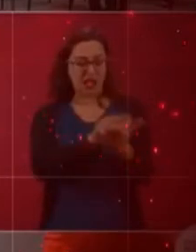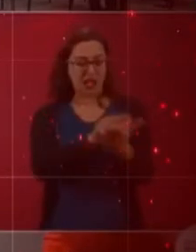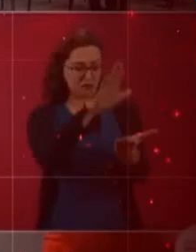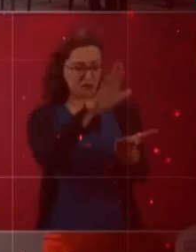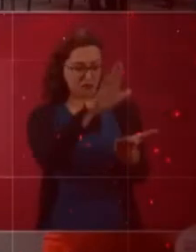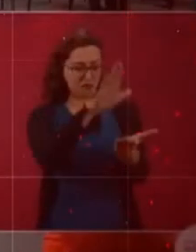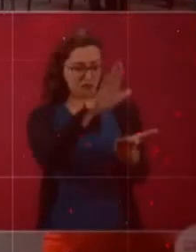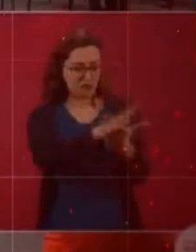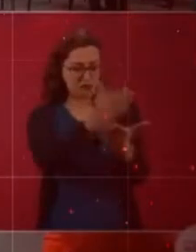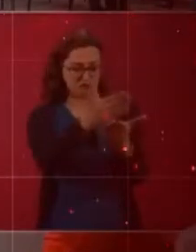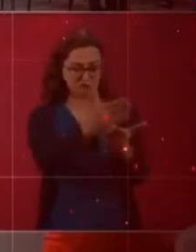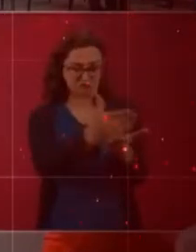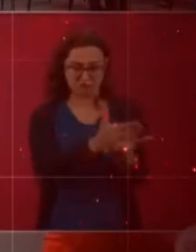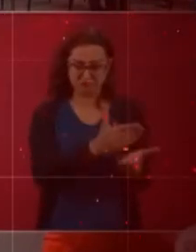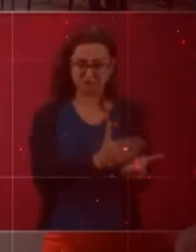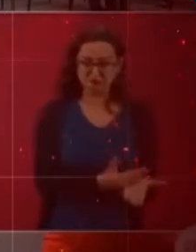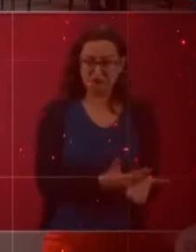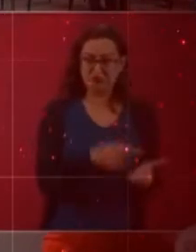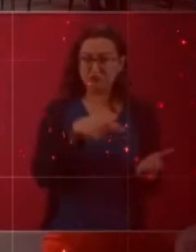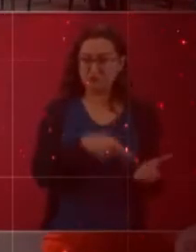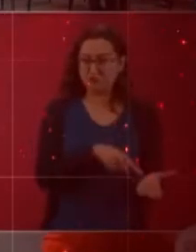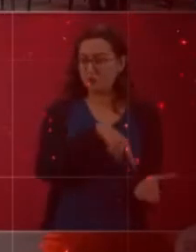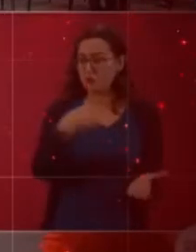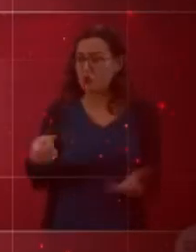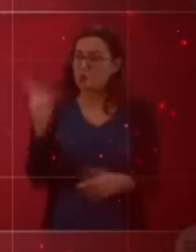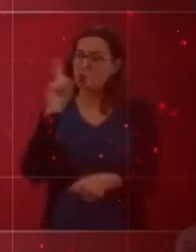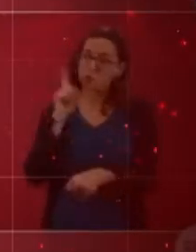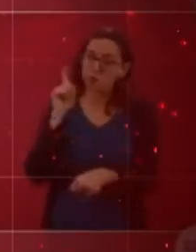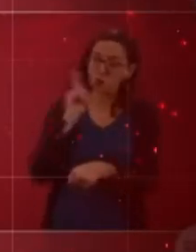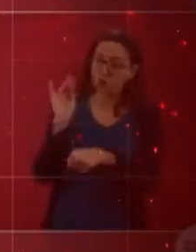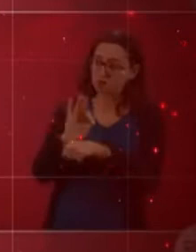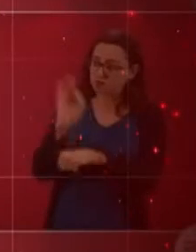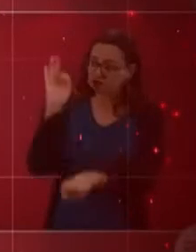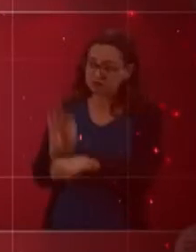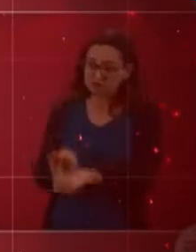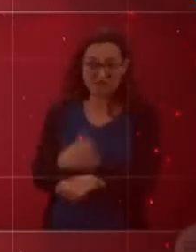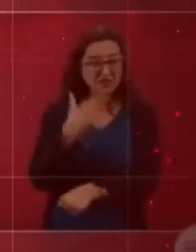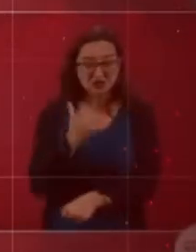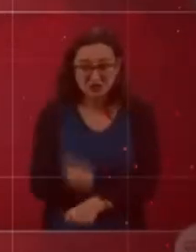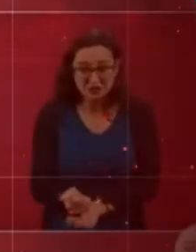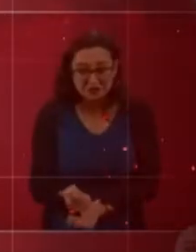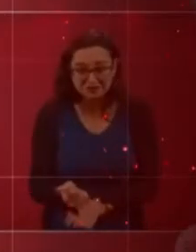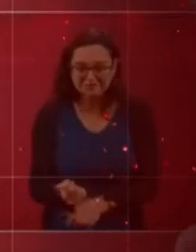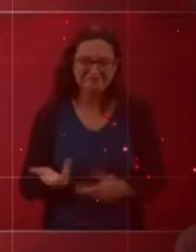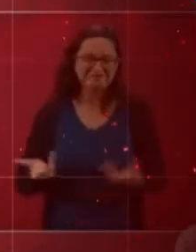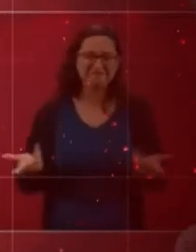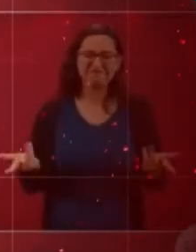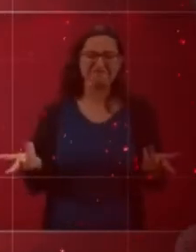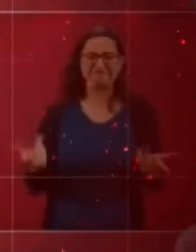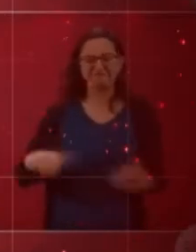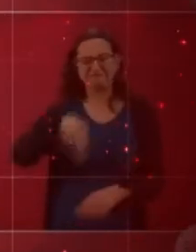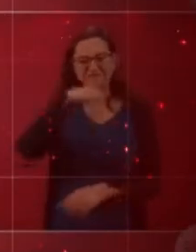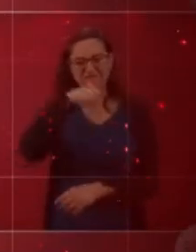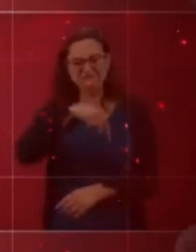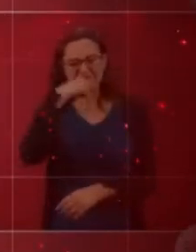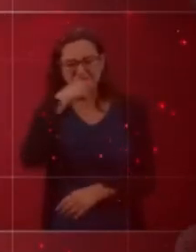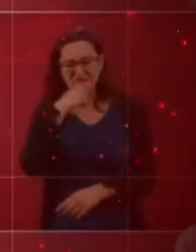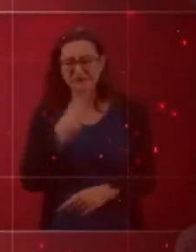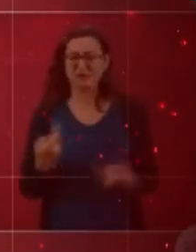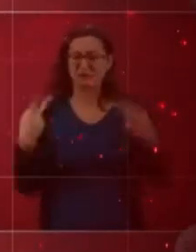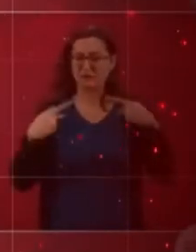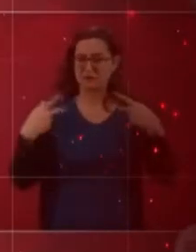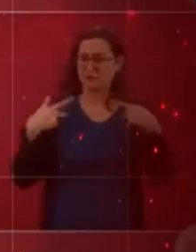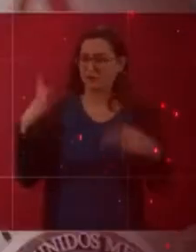garantizar que una mujer regrese segura a su casa. La sociedad nos exige, la sociedad nos